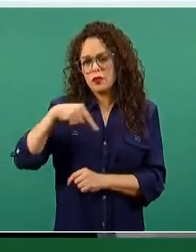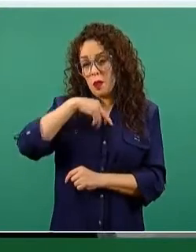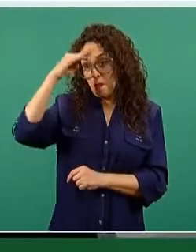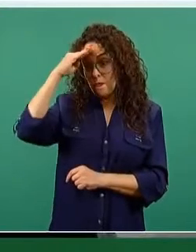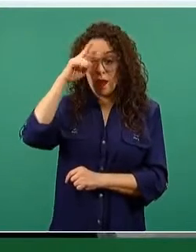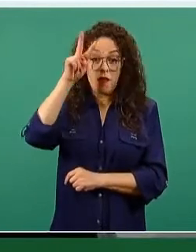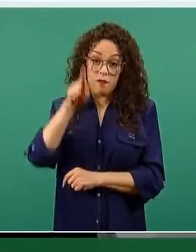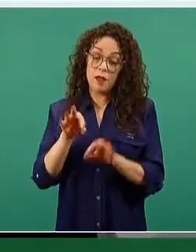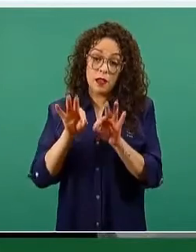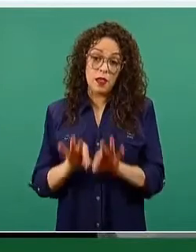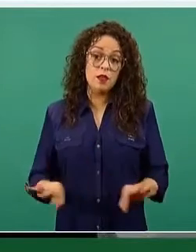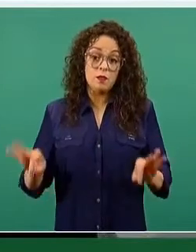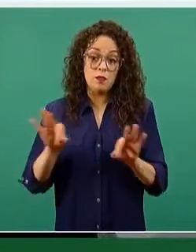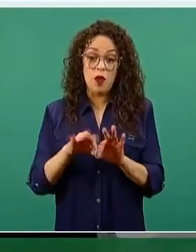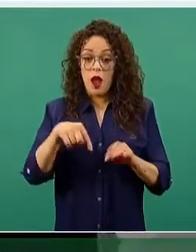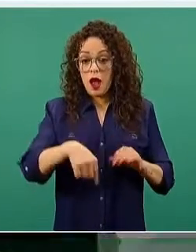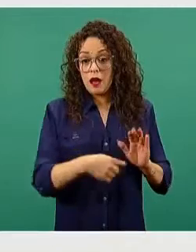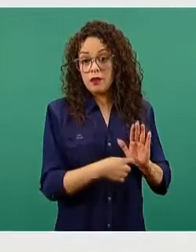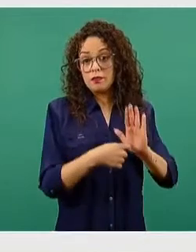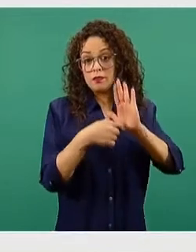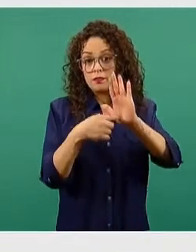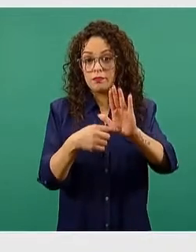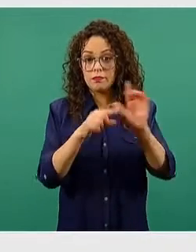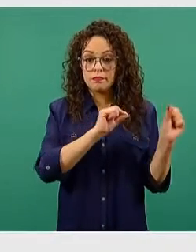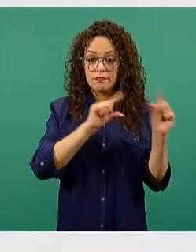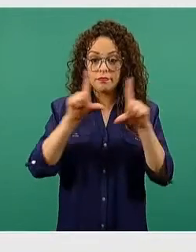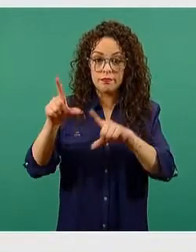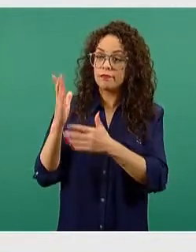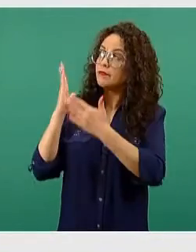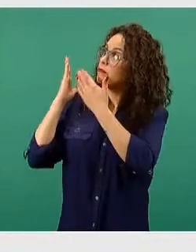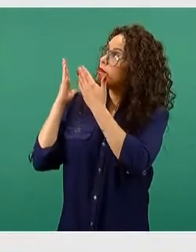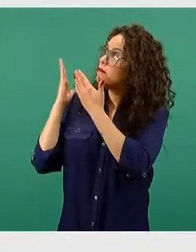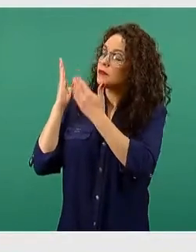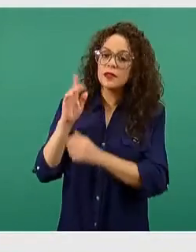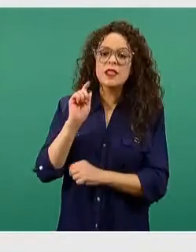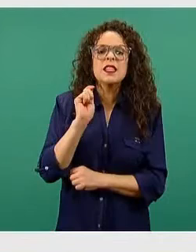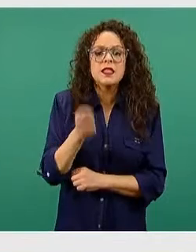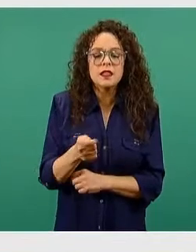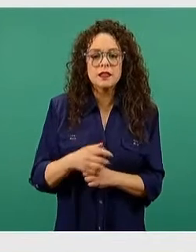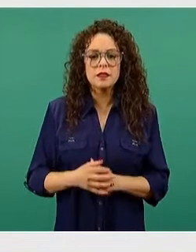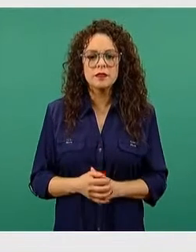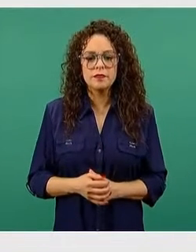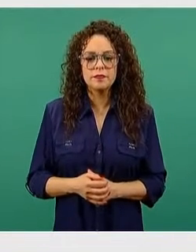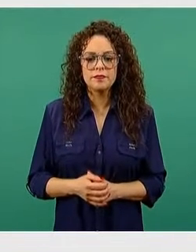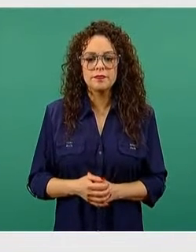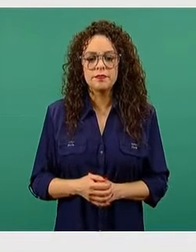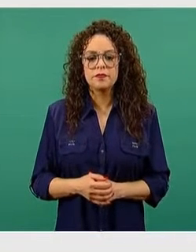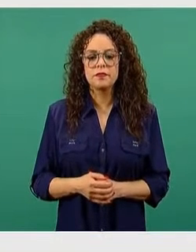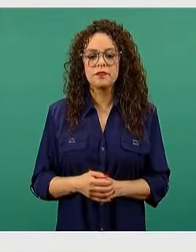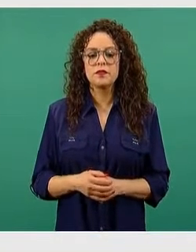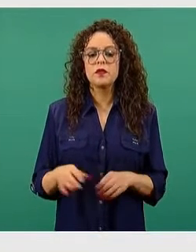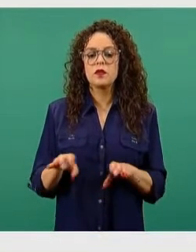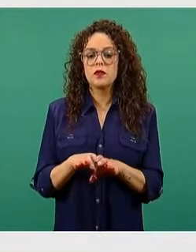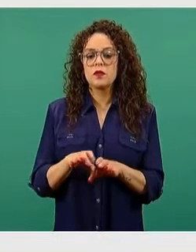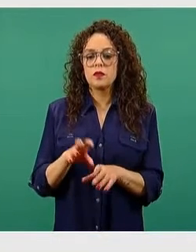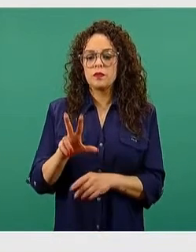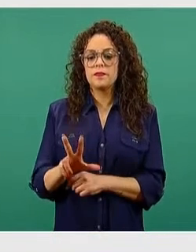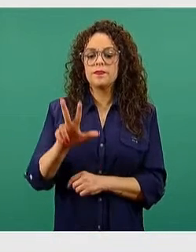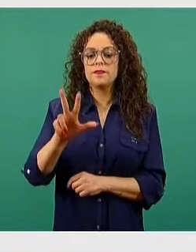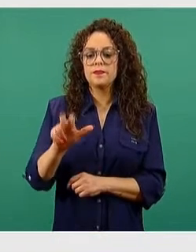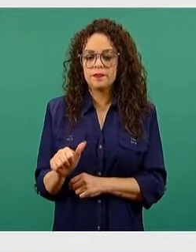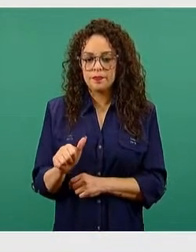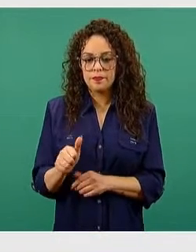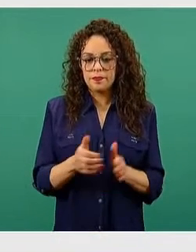mostrar esta gráfica que principalmente muestra la tendencia que ha tenido con las dos